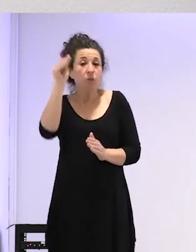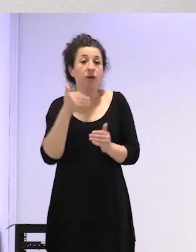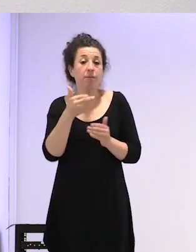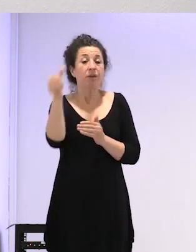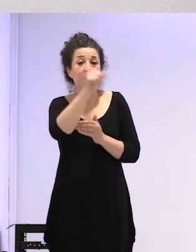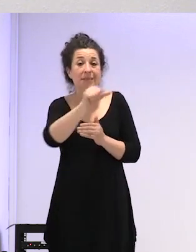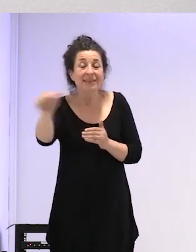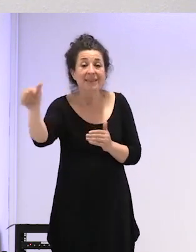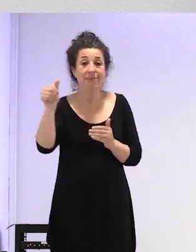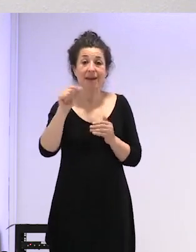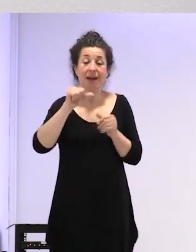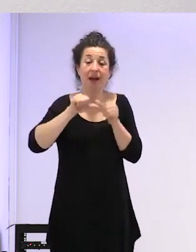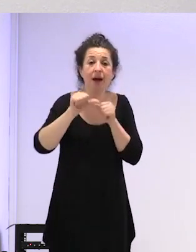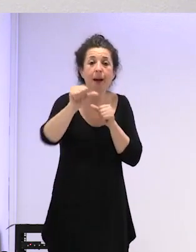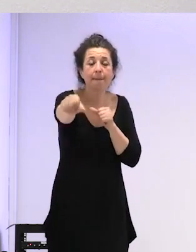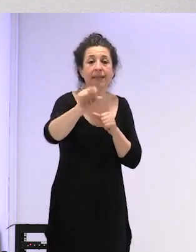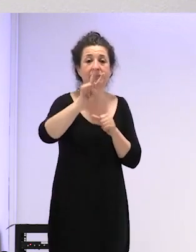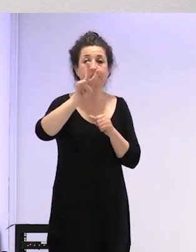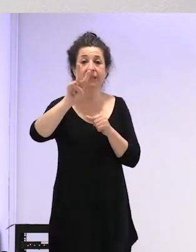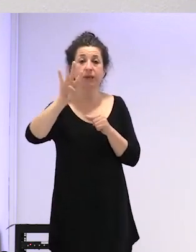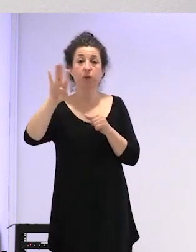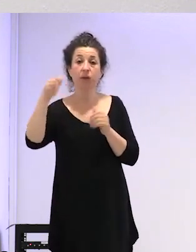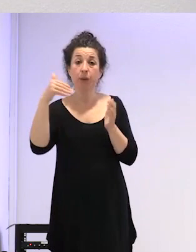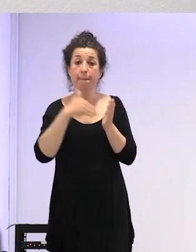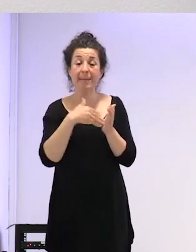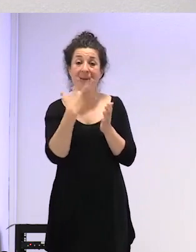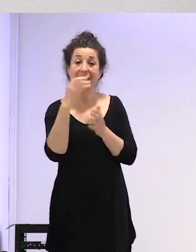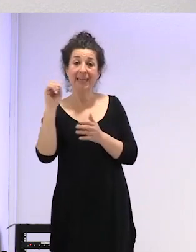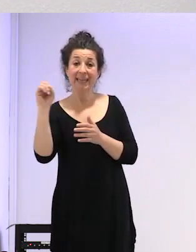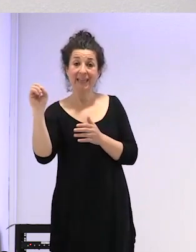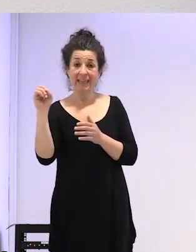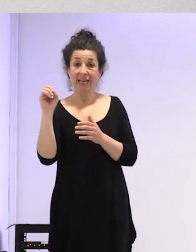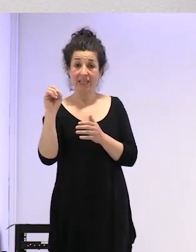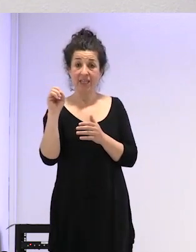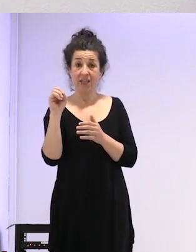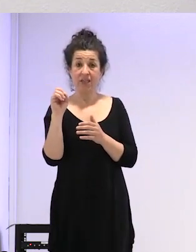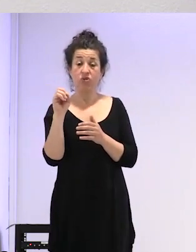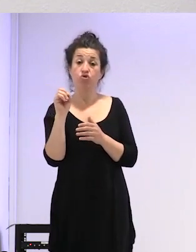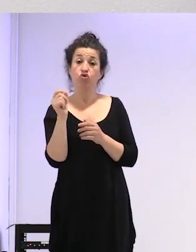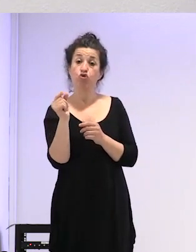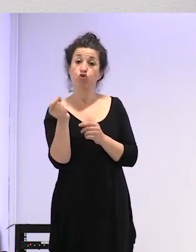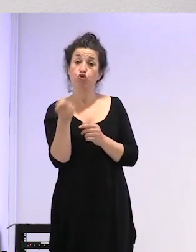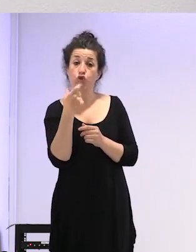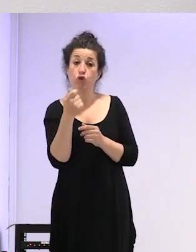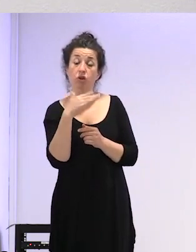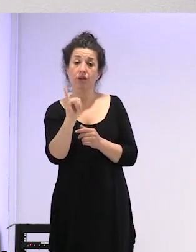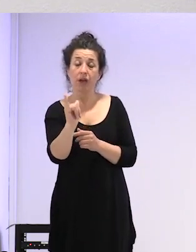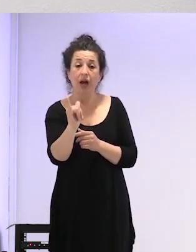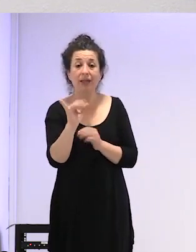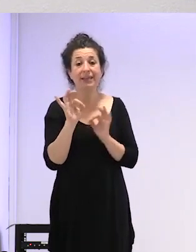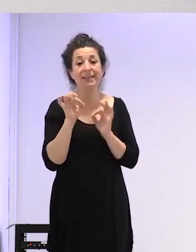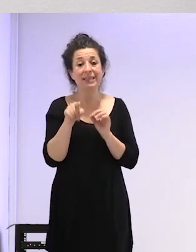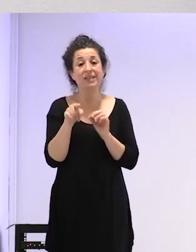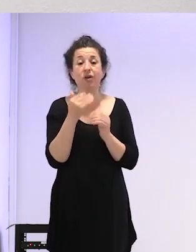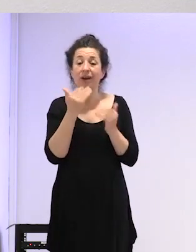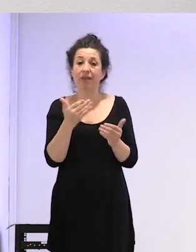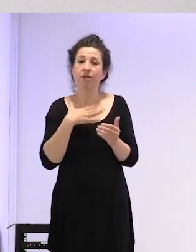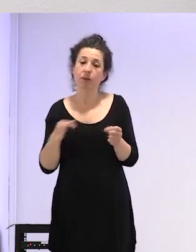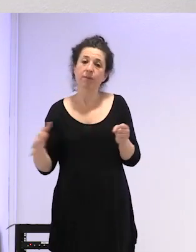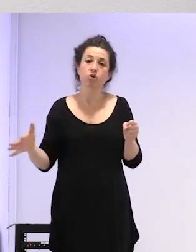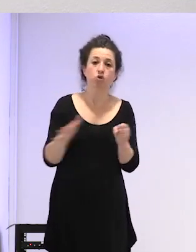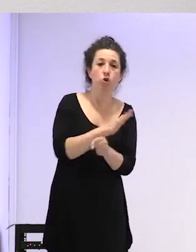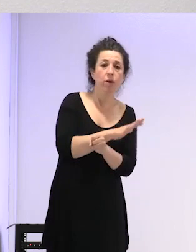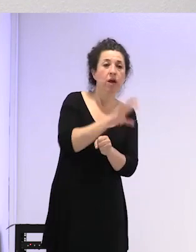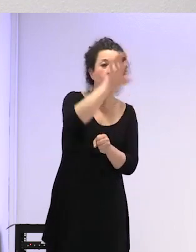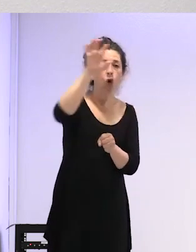tendremos 24.500 dosis y que con esto podremos cubrir todo eso no sé cómo lo han hecho